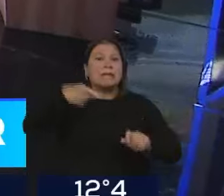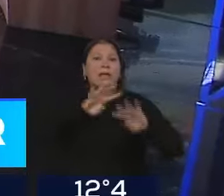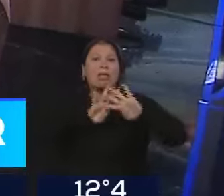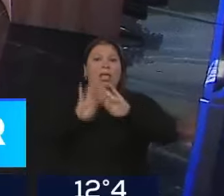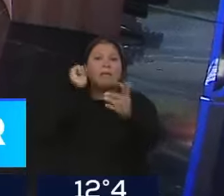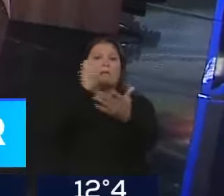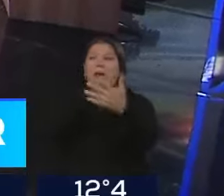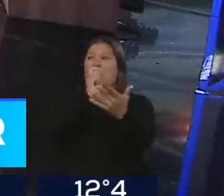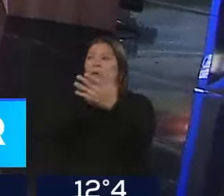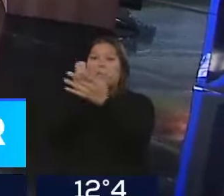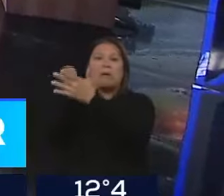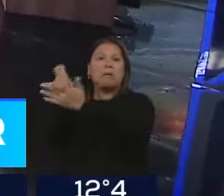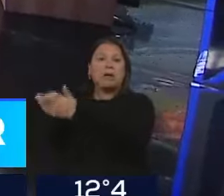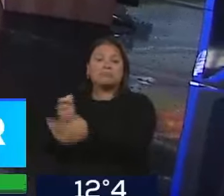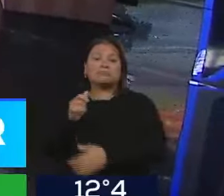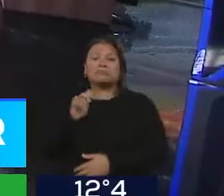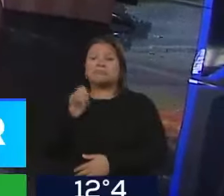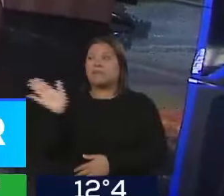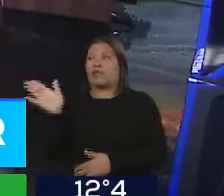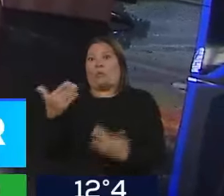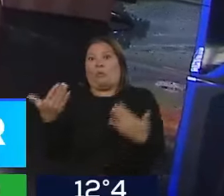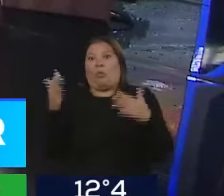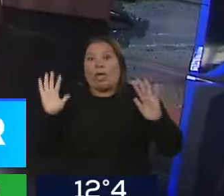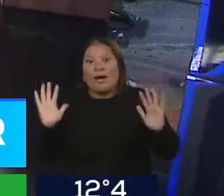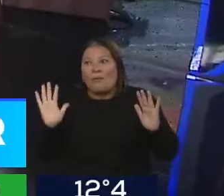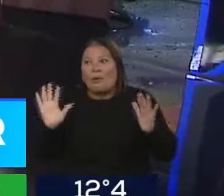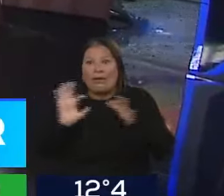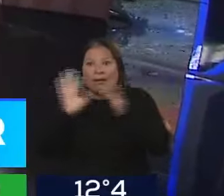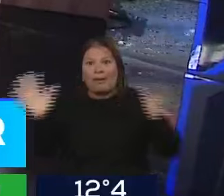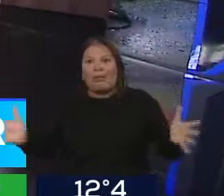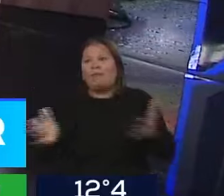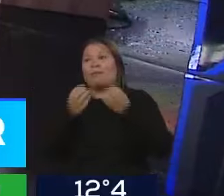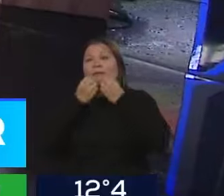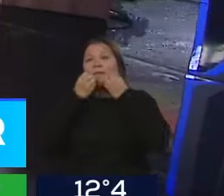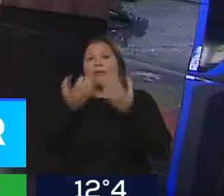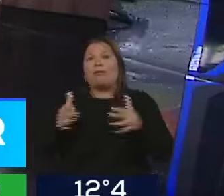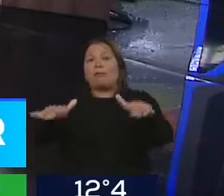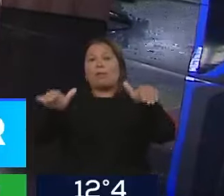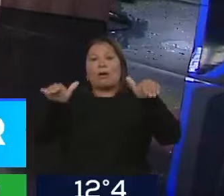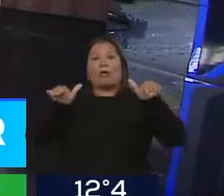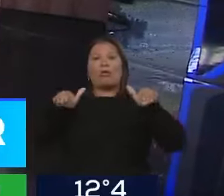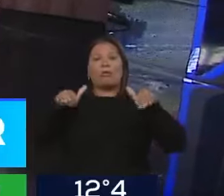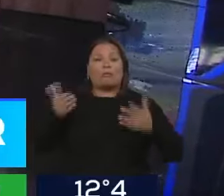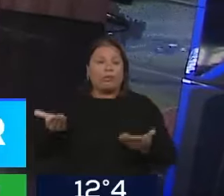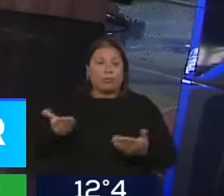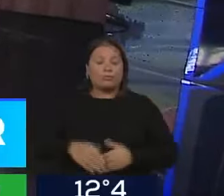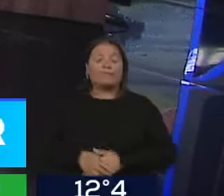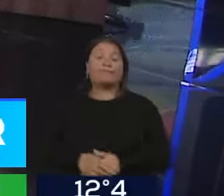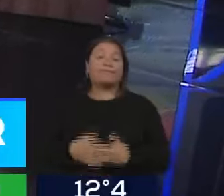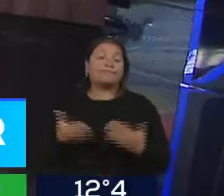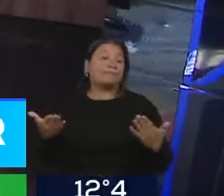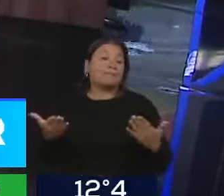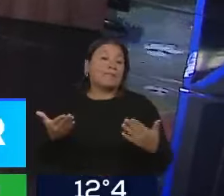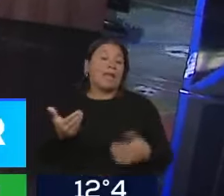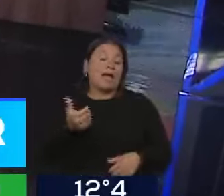Y que todos podamos hacer todo, bueno, nos hallan al nivel de posibilidades, manejando una plataforma o la otra. En definitiva